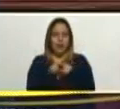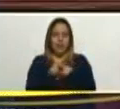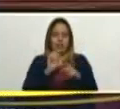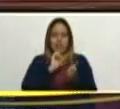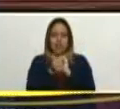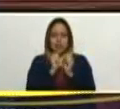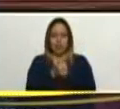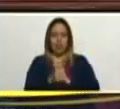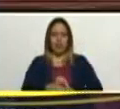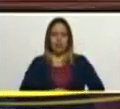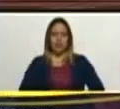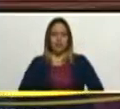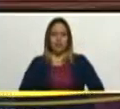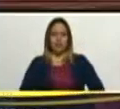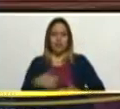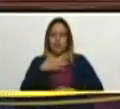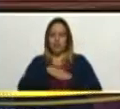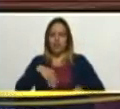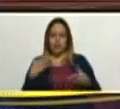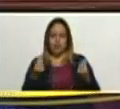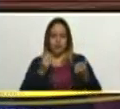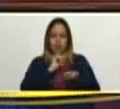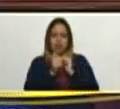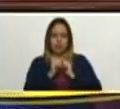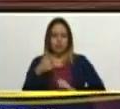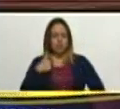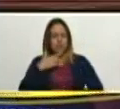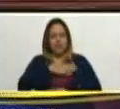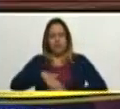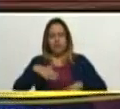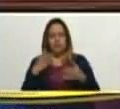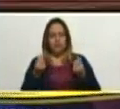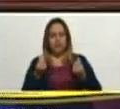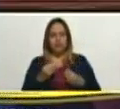deporte, uno disfruta mucho el deporte, yo lo disfruto mucho,